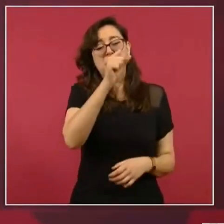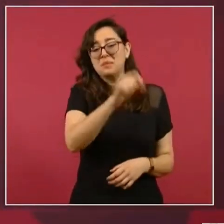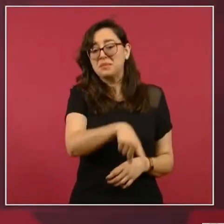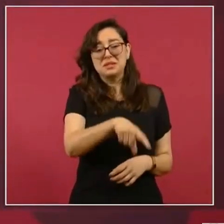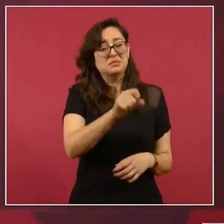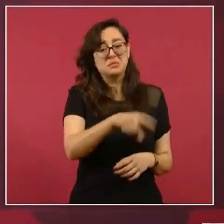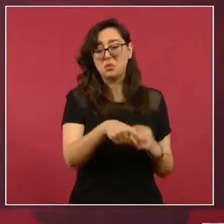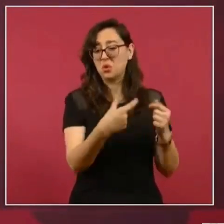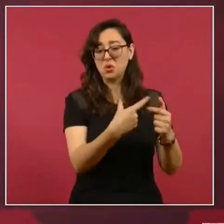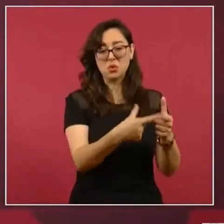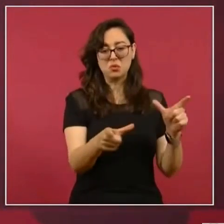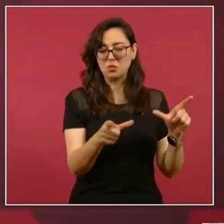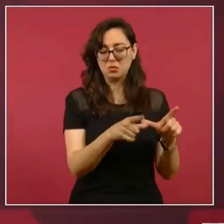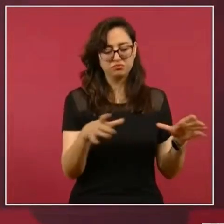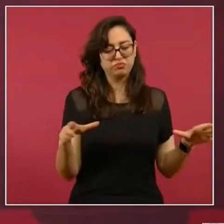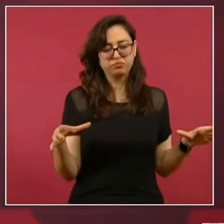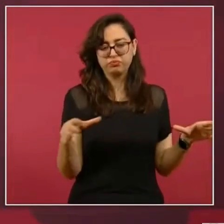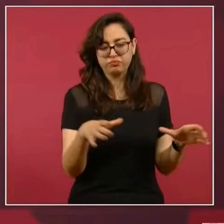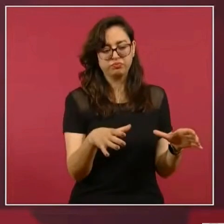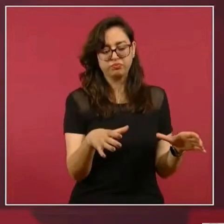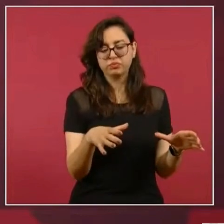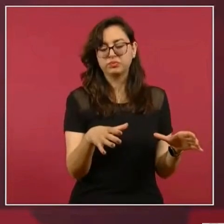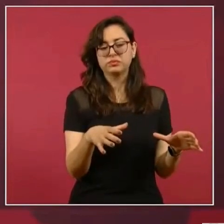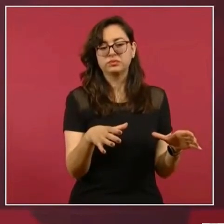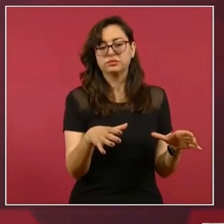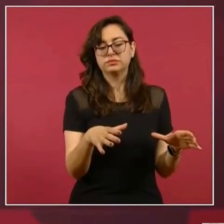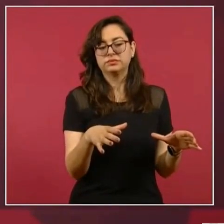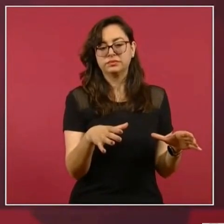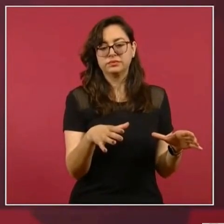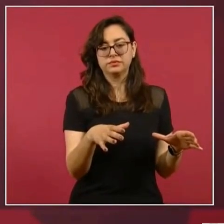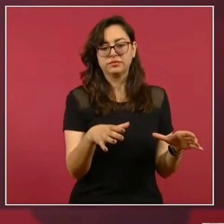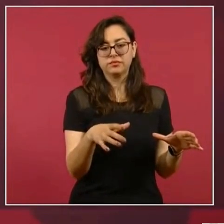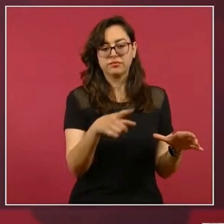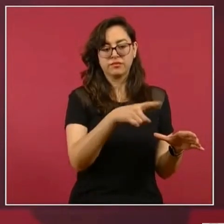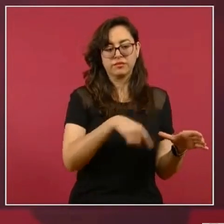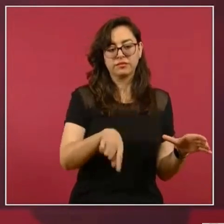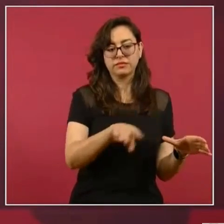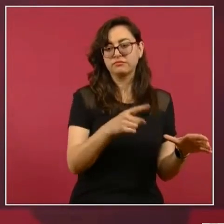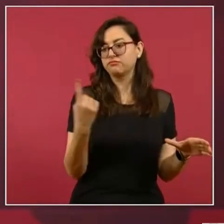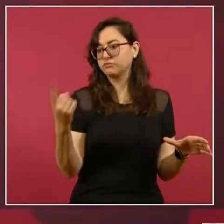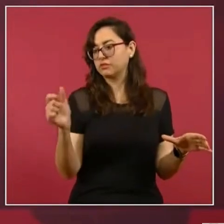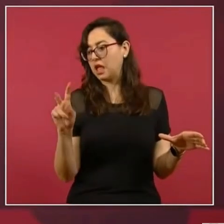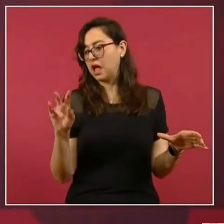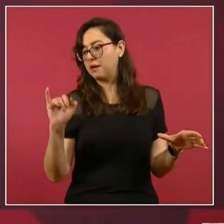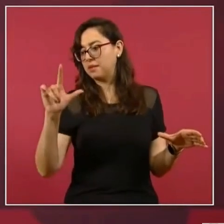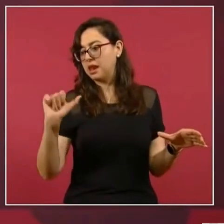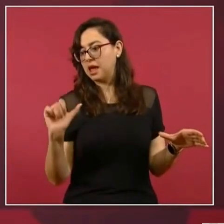otros que participaron y el nuevo presidente.